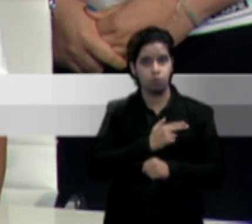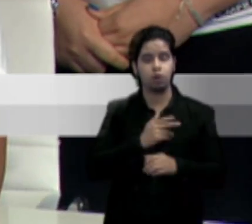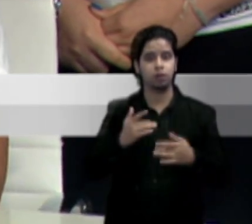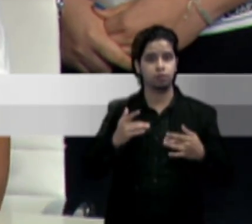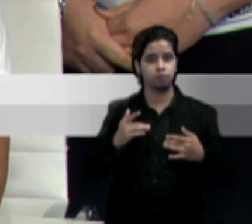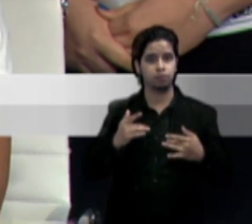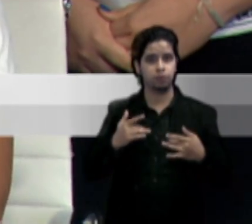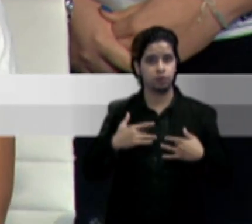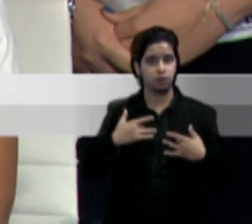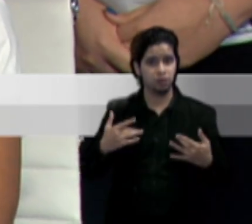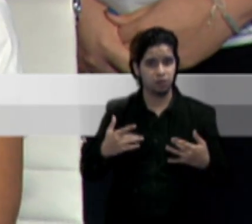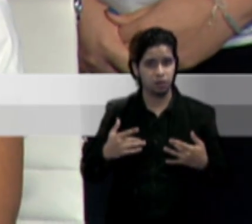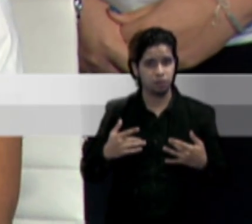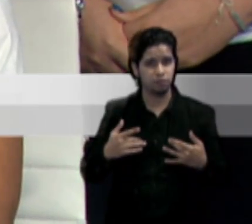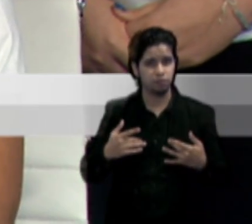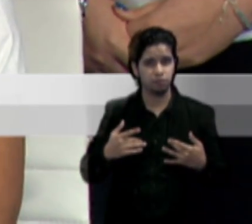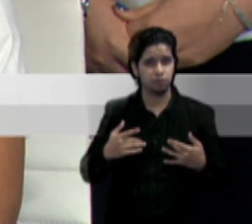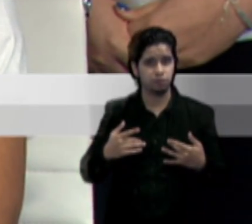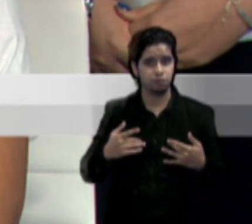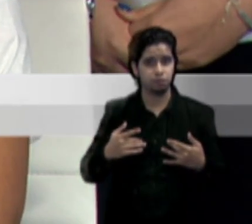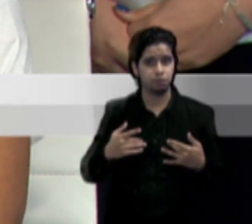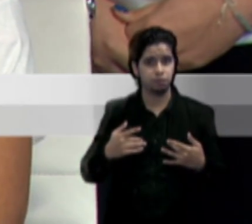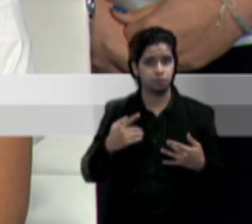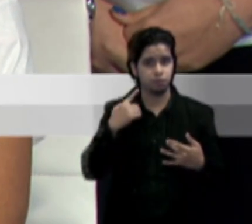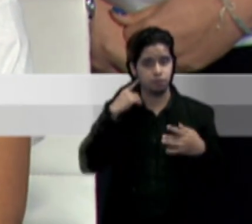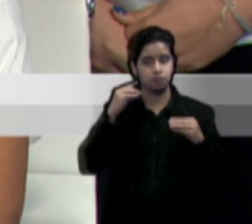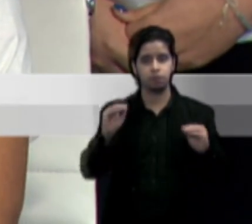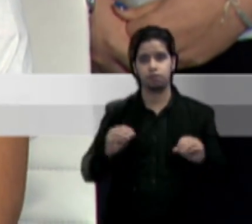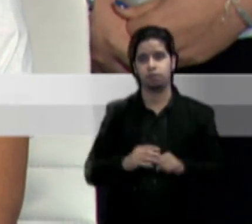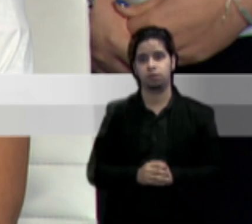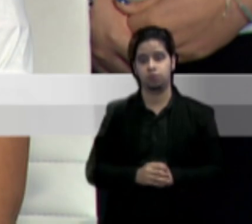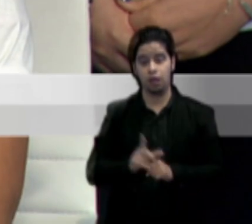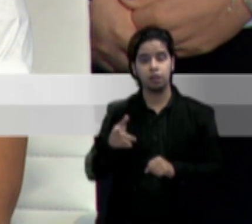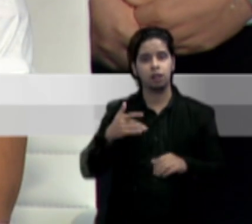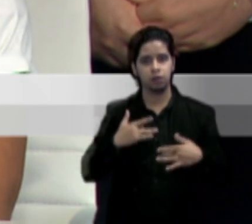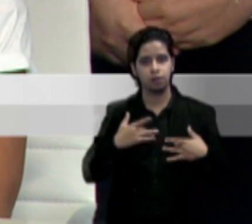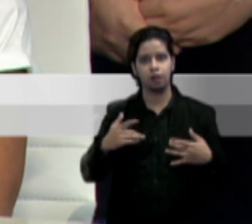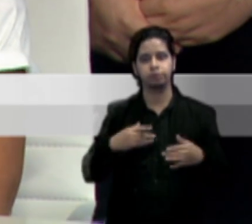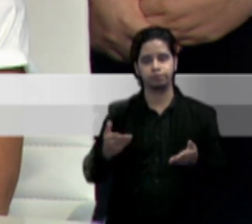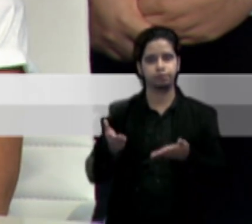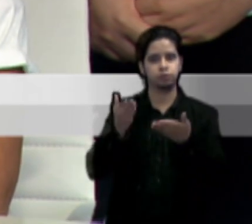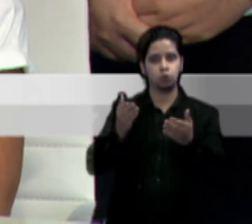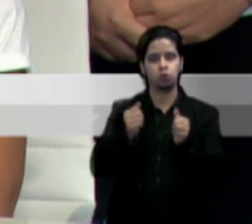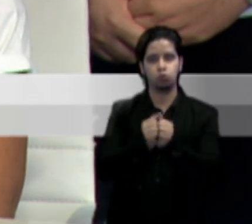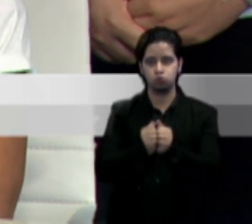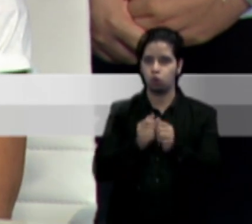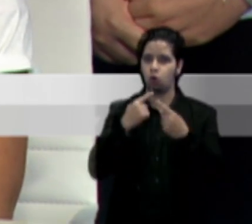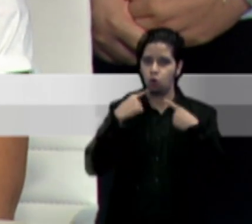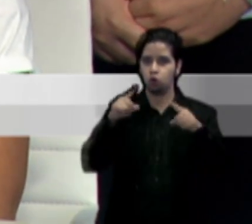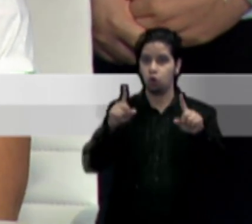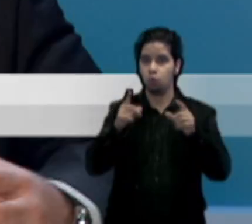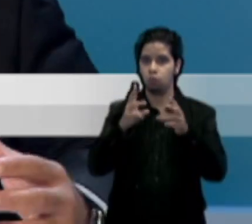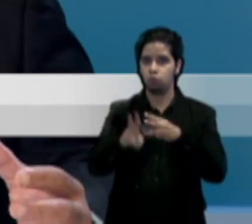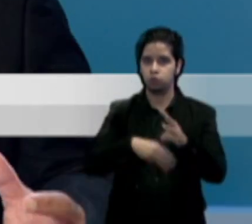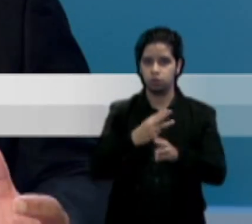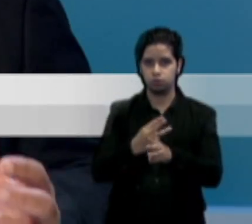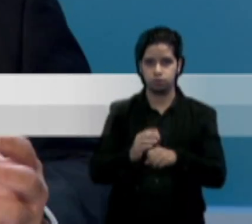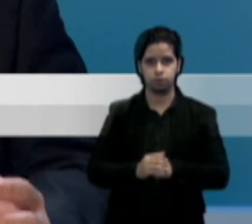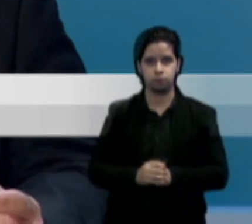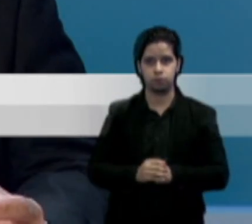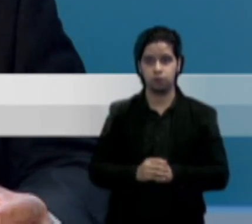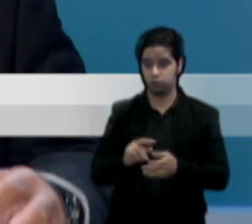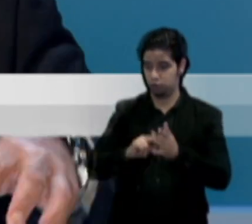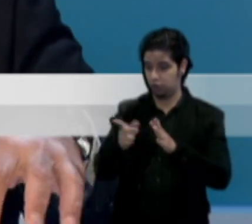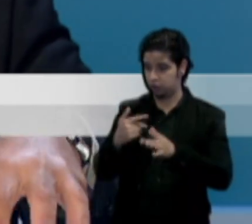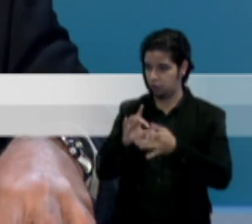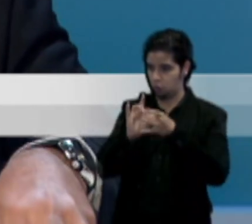crear esa conciencia de que estamos muy felices. Una actividad que se ha llevado con mucho éxito, una actividad mundial. Una actividad mundial, o sea que se unen al mundo entero con el